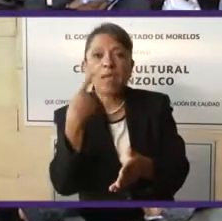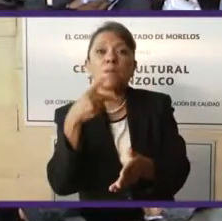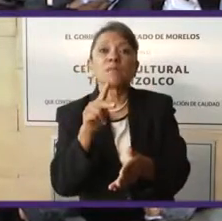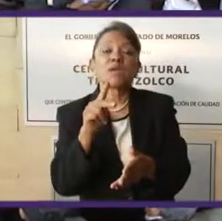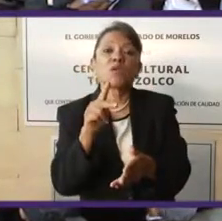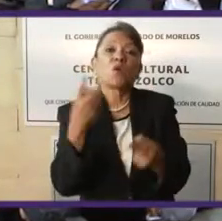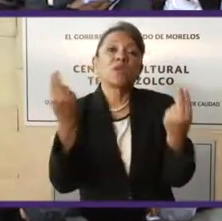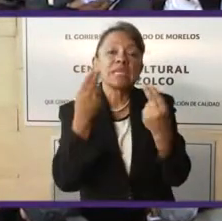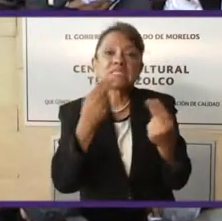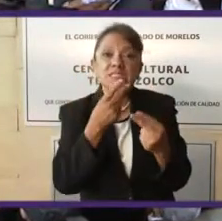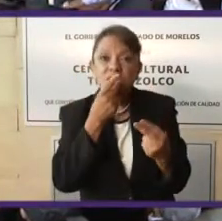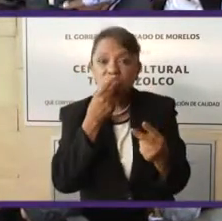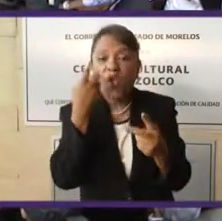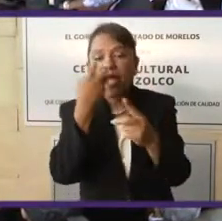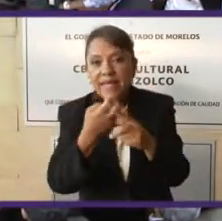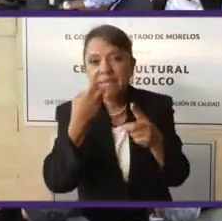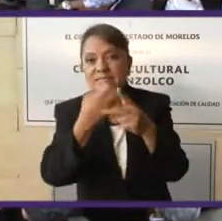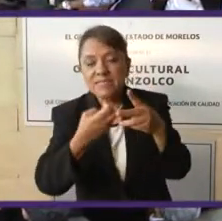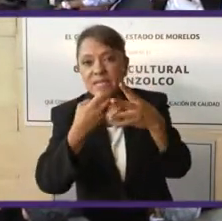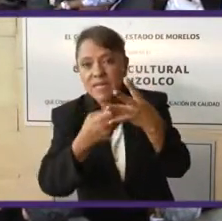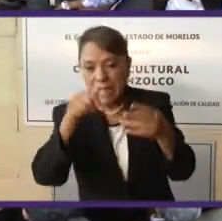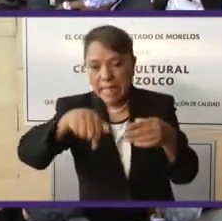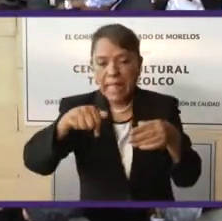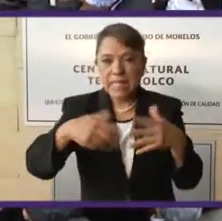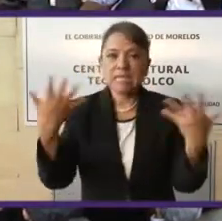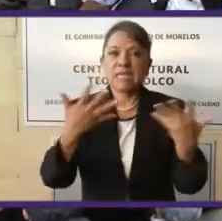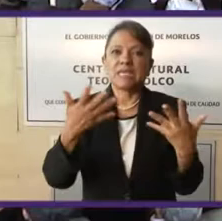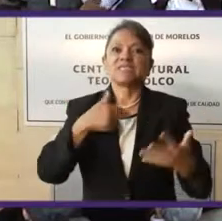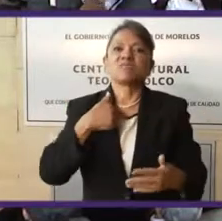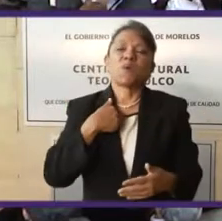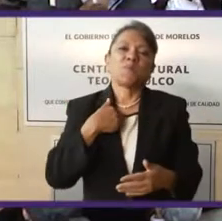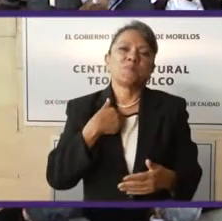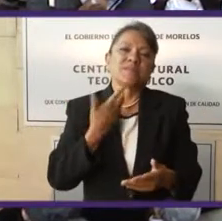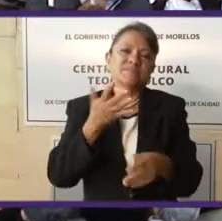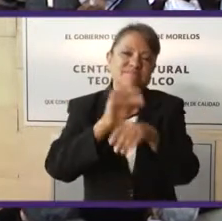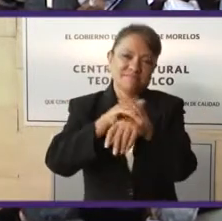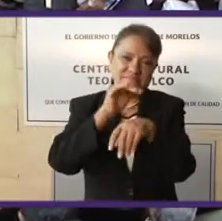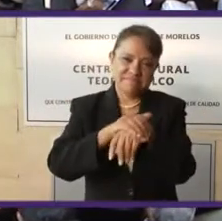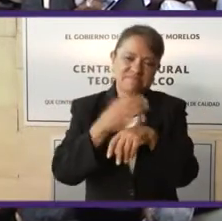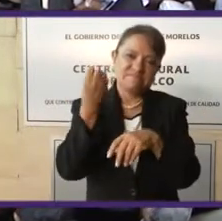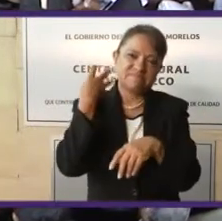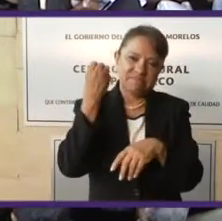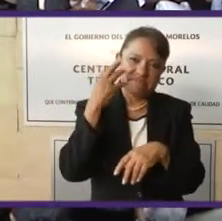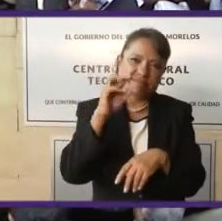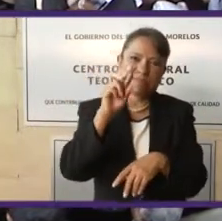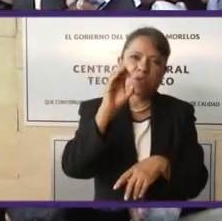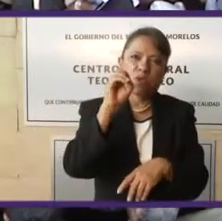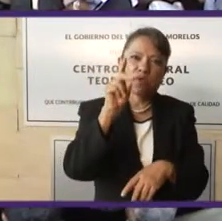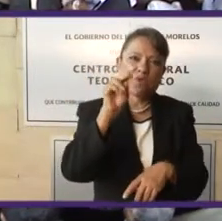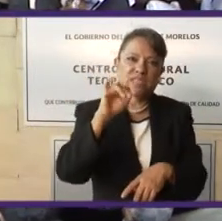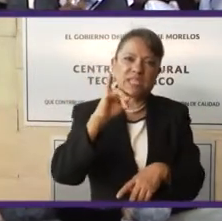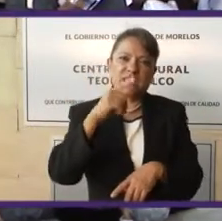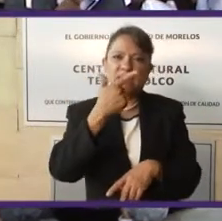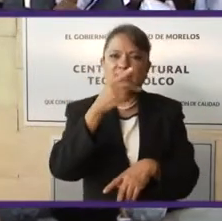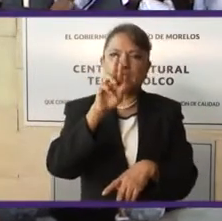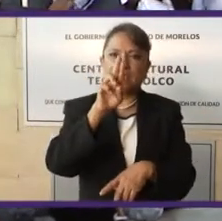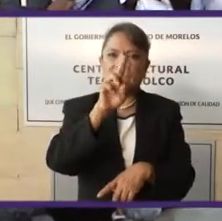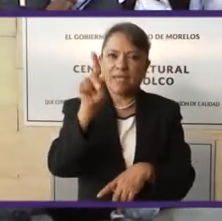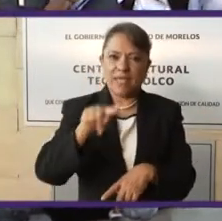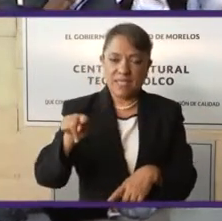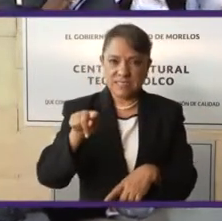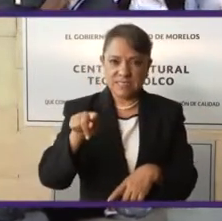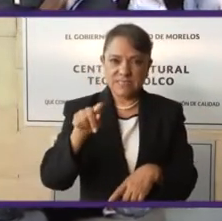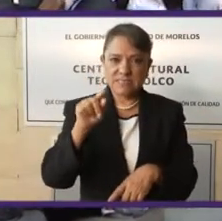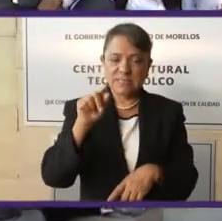pasar señalamientos que aquí hizo nuestro distinguido panelista, Rodríguez Araujo, porque él